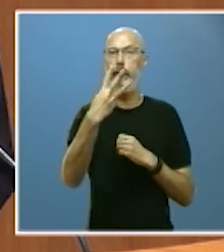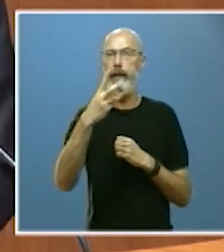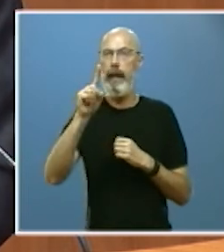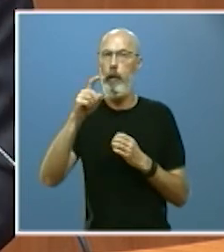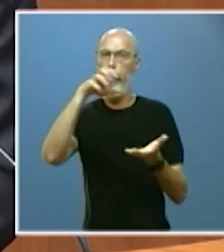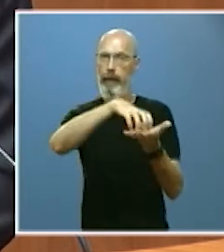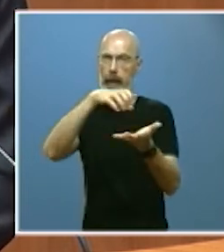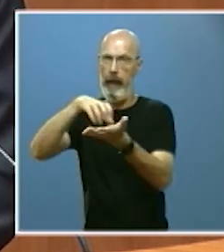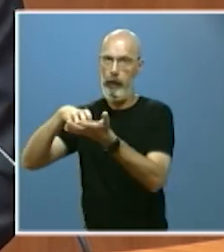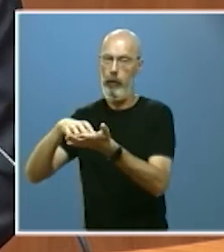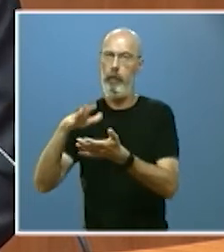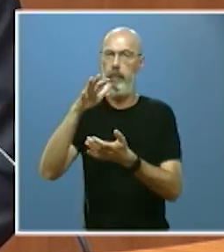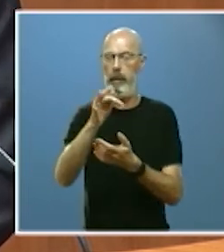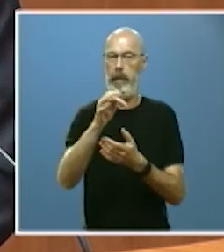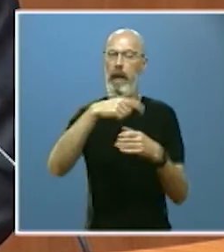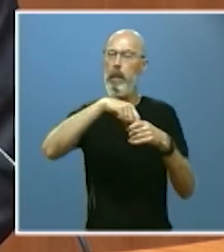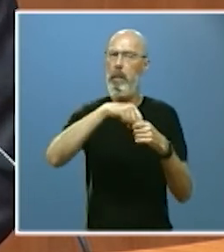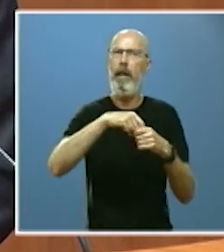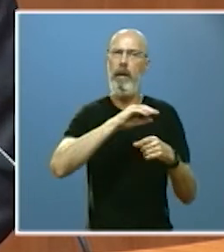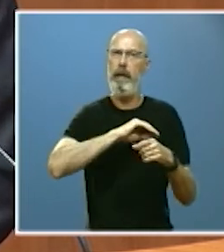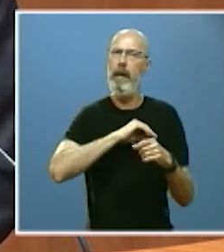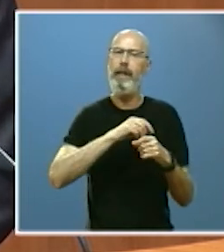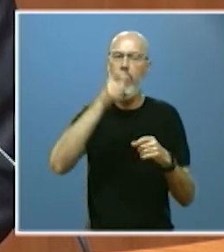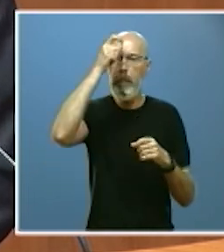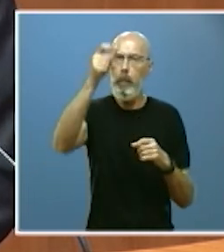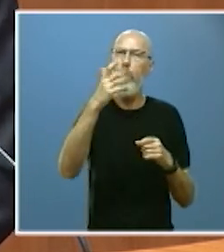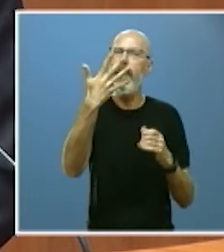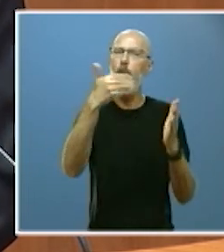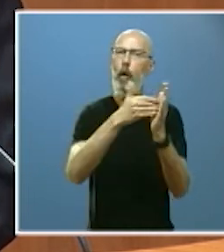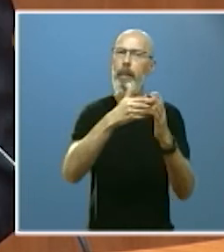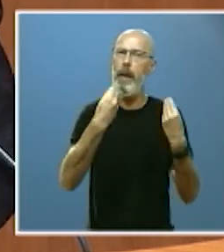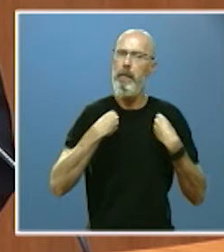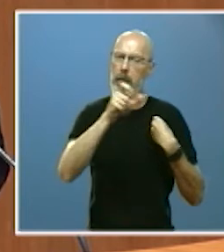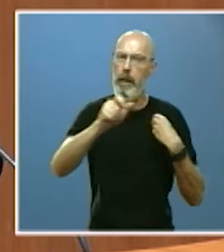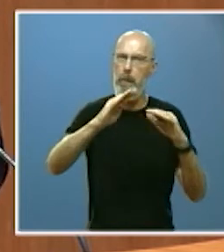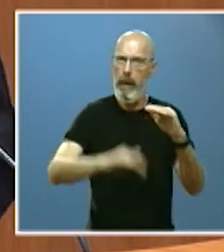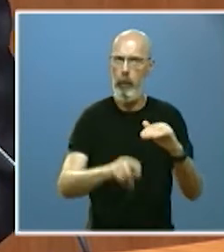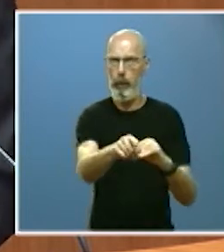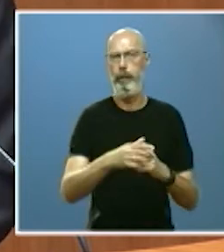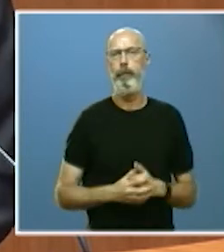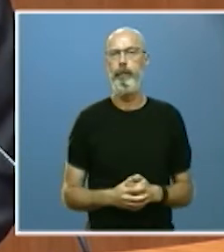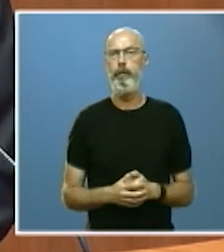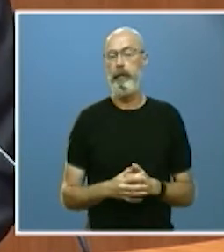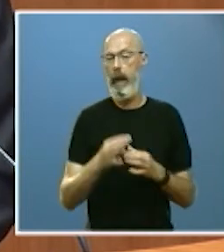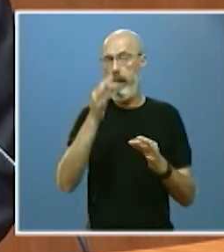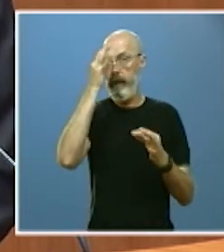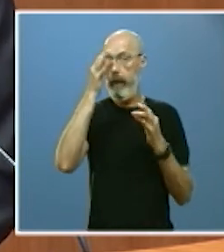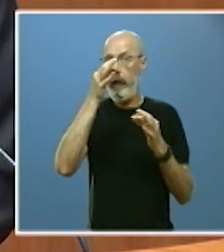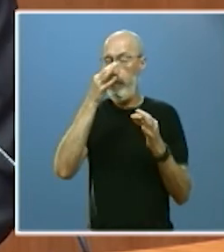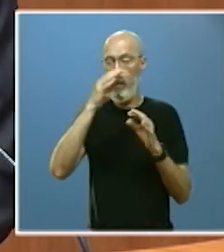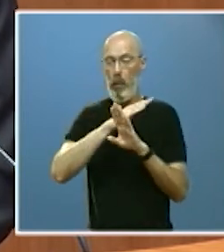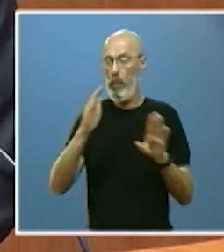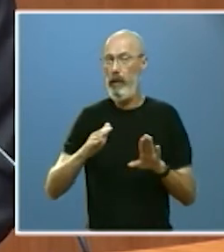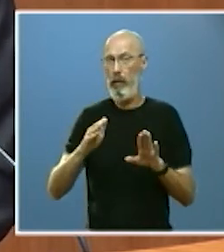a núcleos de población de menos de 5.000 habitantes un solo dato concreta todo lo anterior